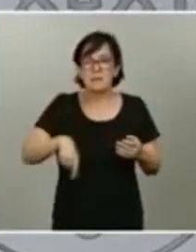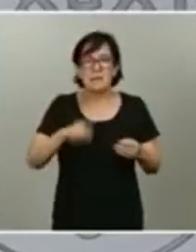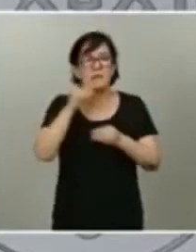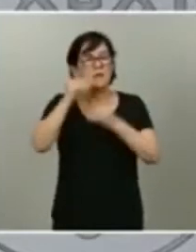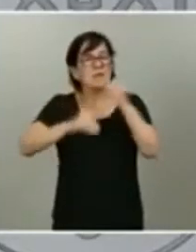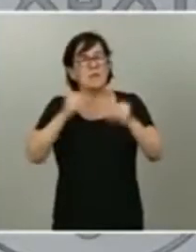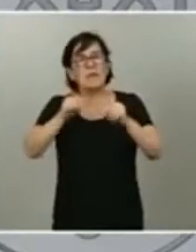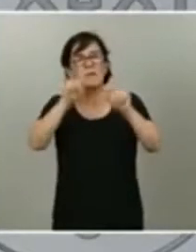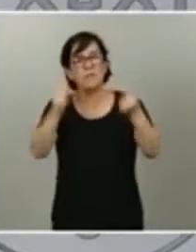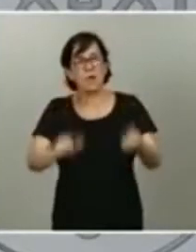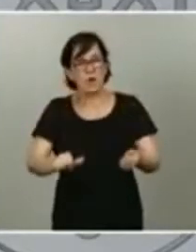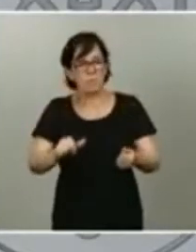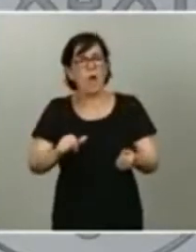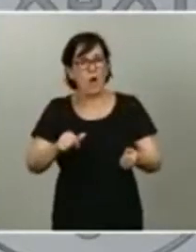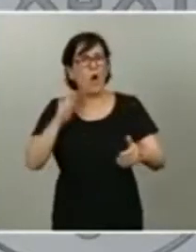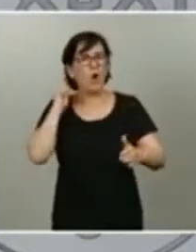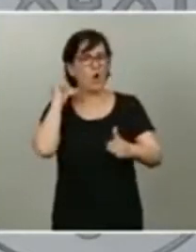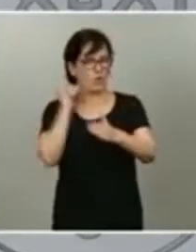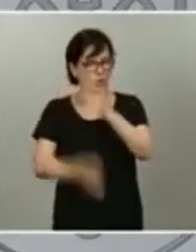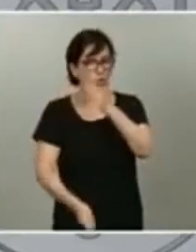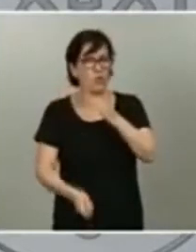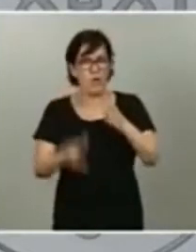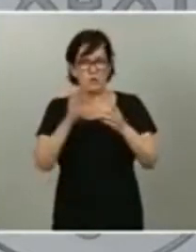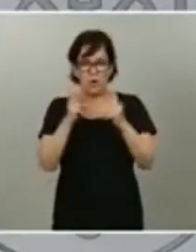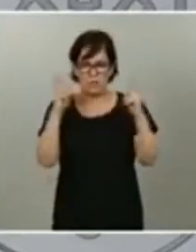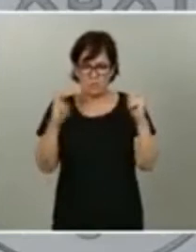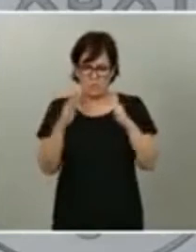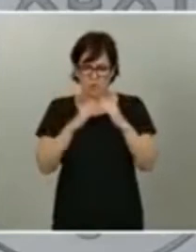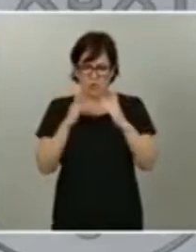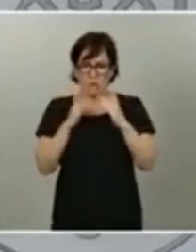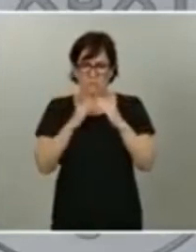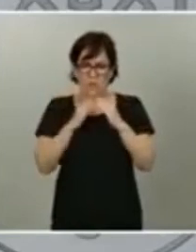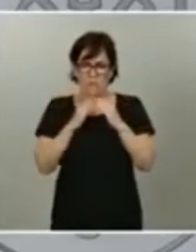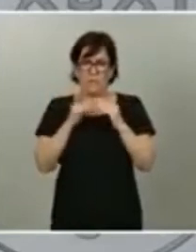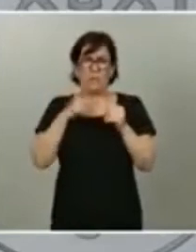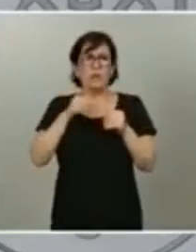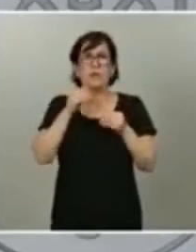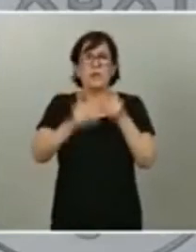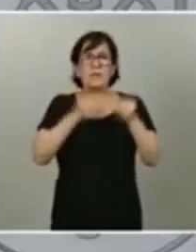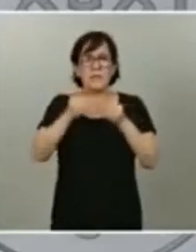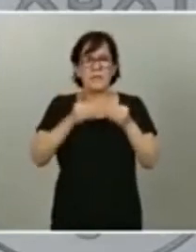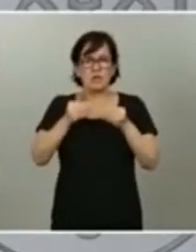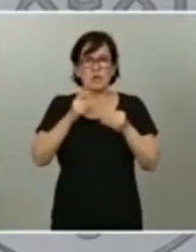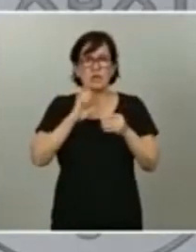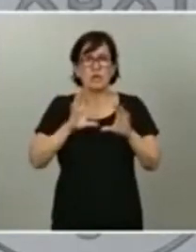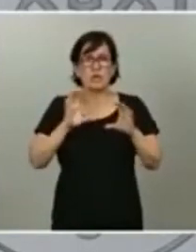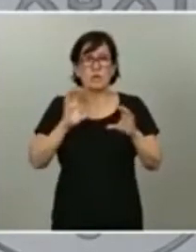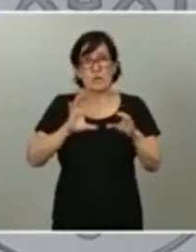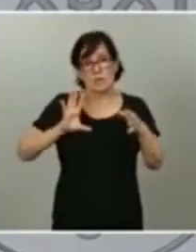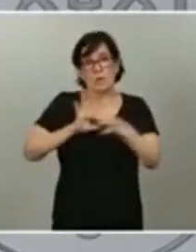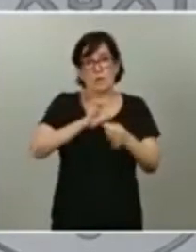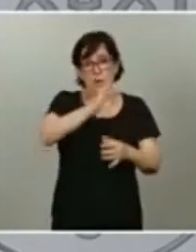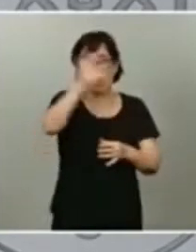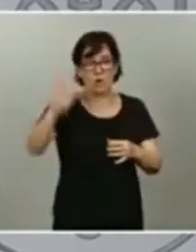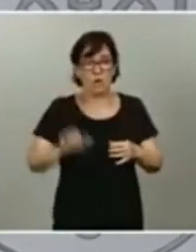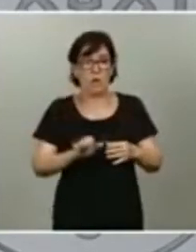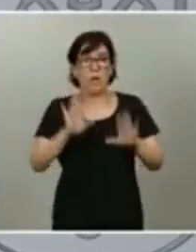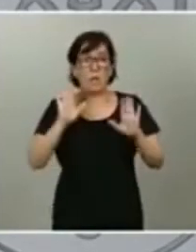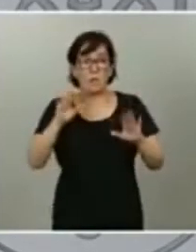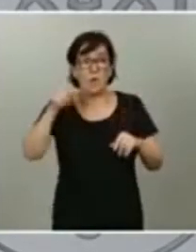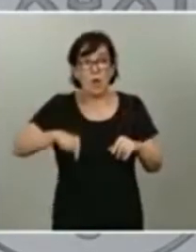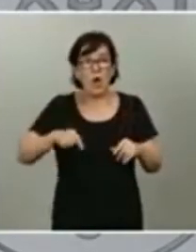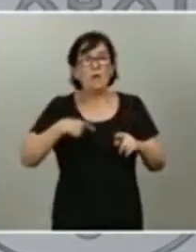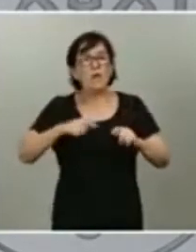más drástica que se ha hecho con confinamientos más duros de los que se han producido en el conjunto de la Unión Europea pero que hoy nos pueden